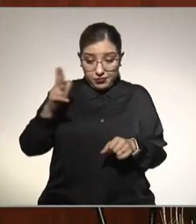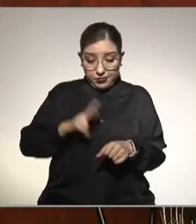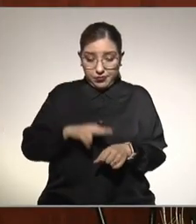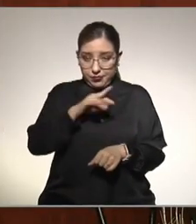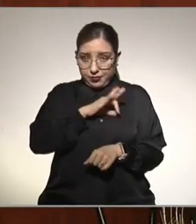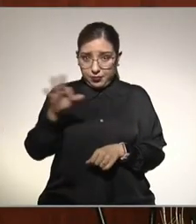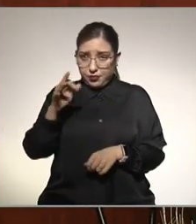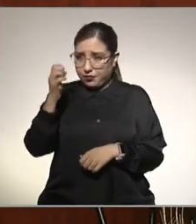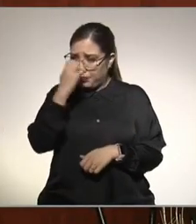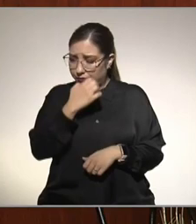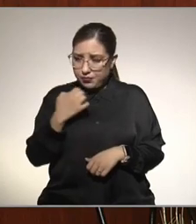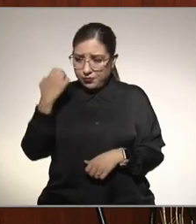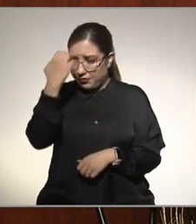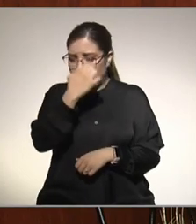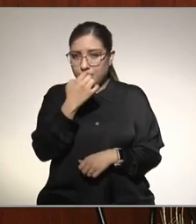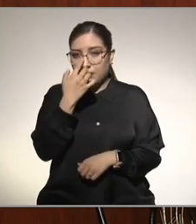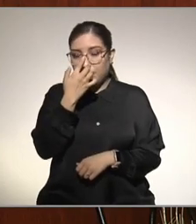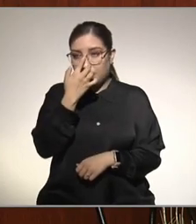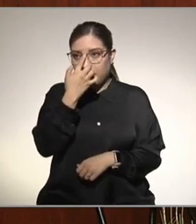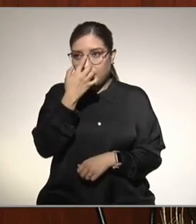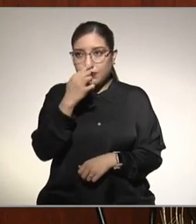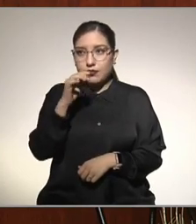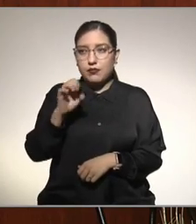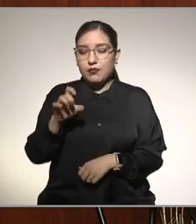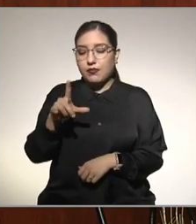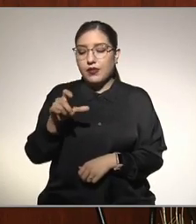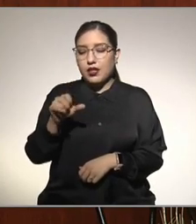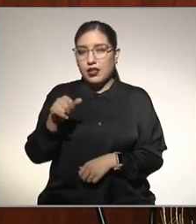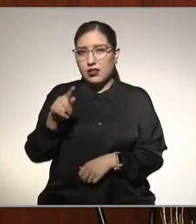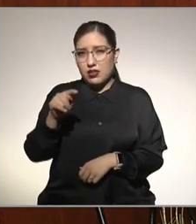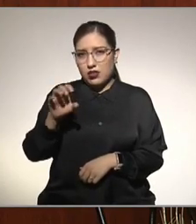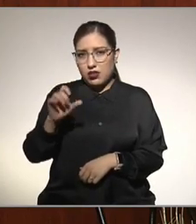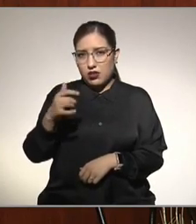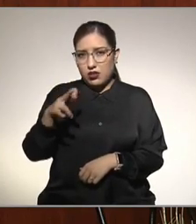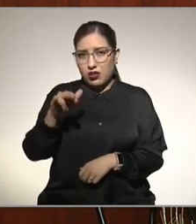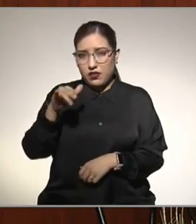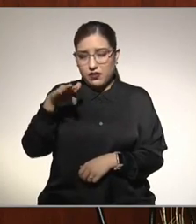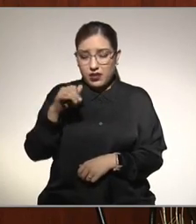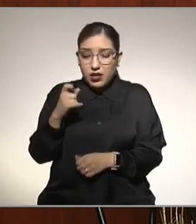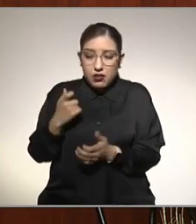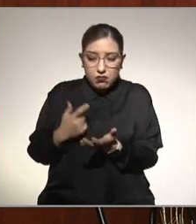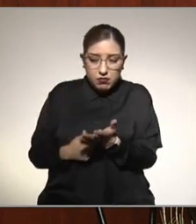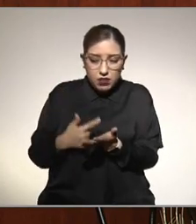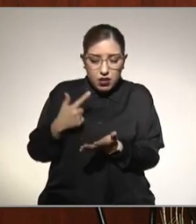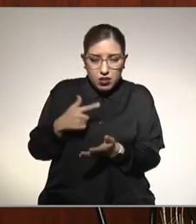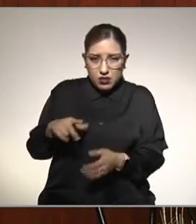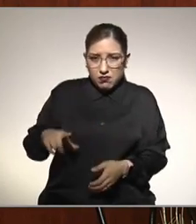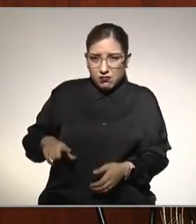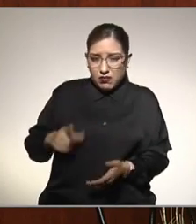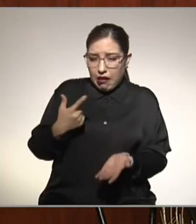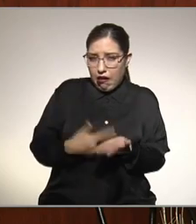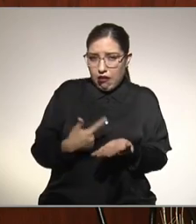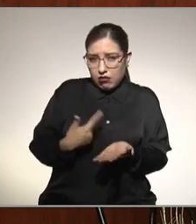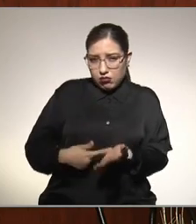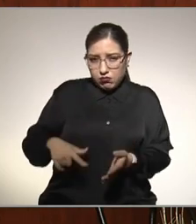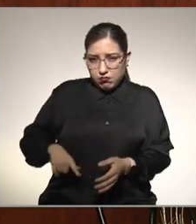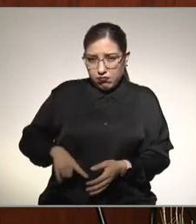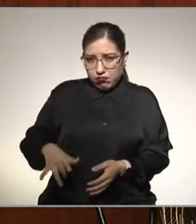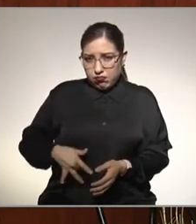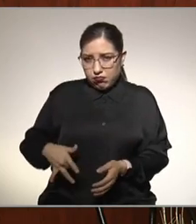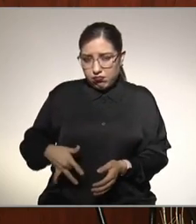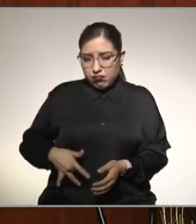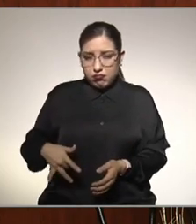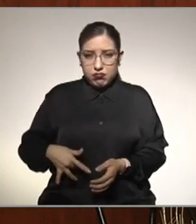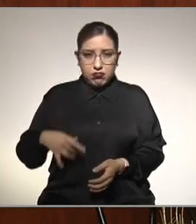un estudio para medir el hígado graso que se llama elastografía de transición y casi el 50 por ciento de los pacientes tienen una estatosis